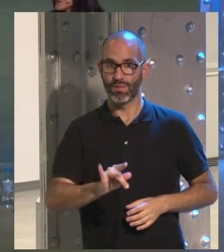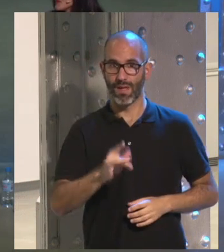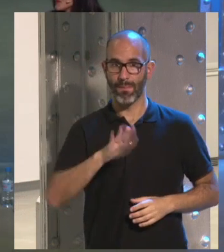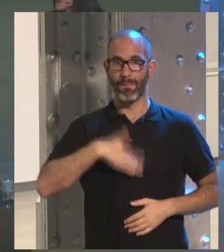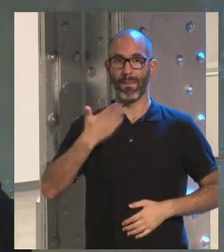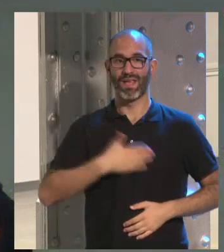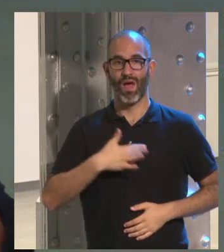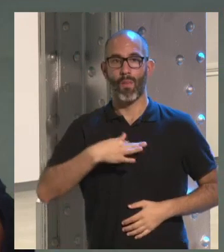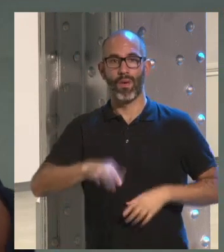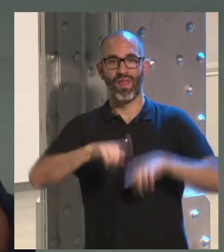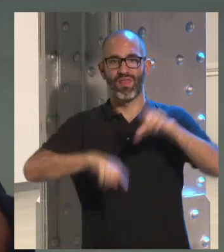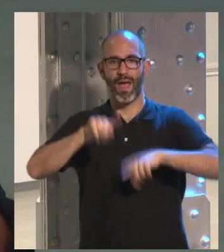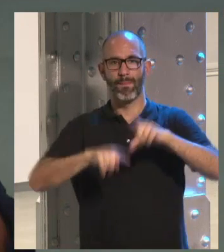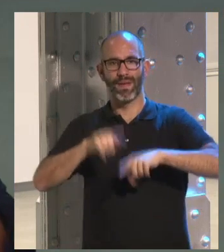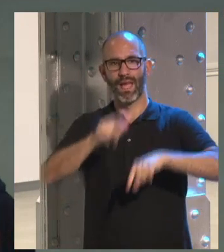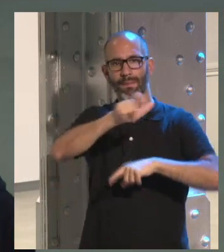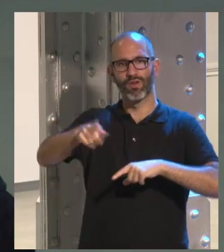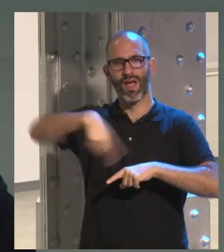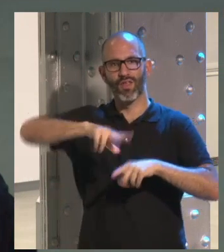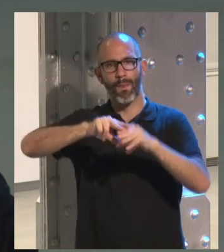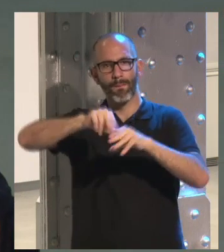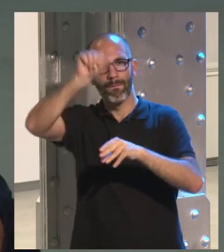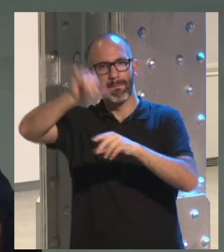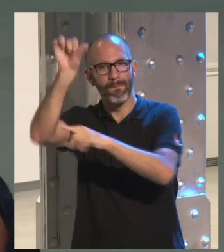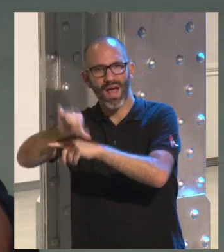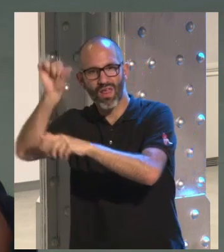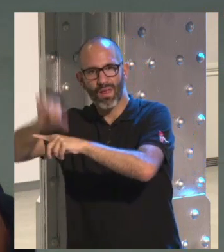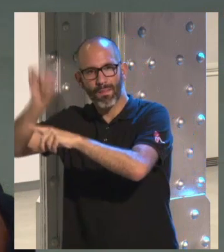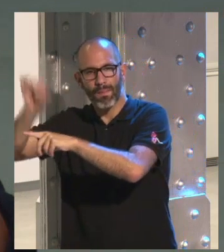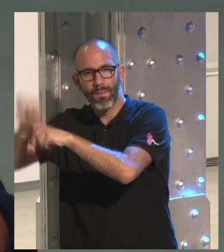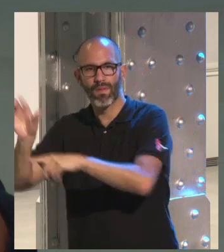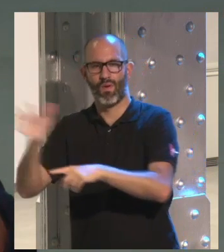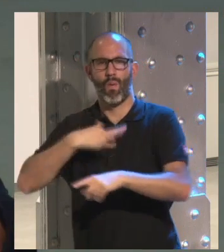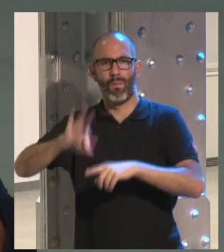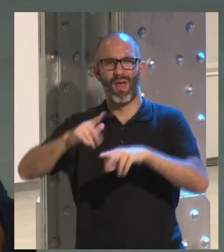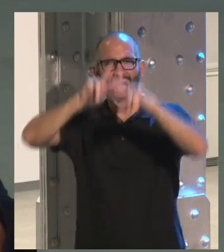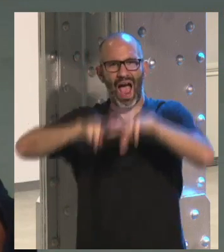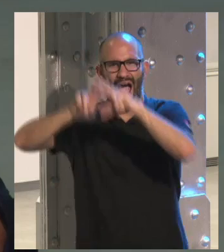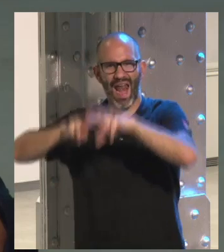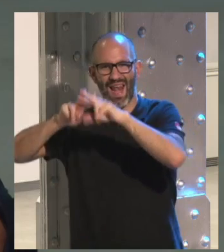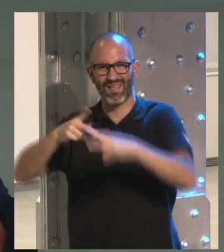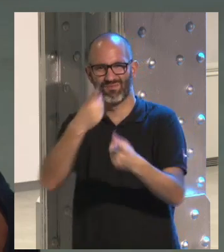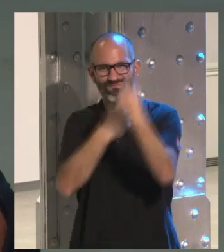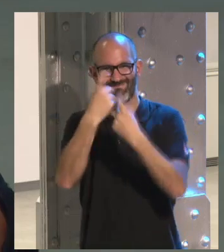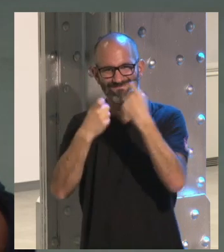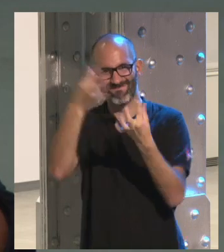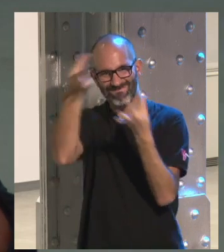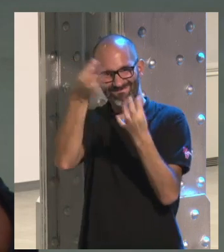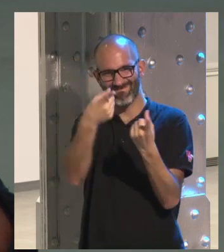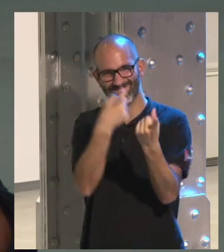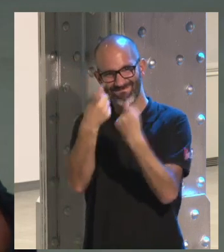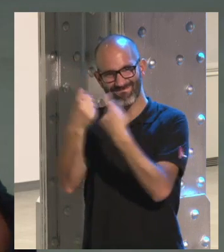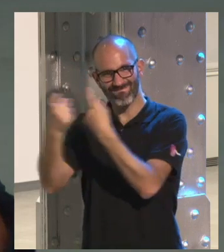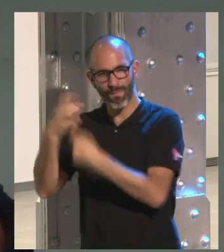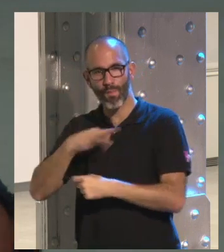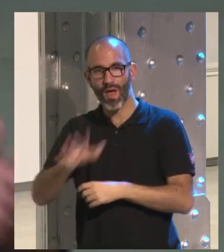ve más vídeo le gusta más el deporte se pueden sacar un montón miles de análisis de ese tipo yo creo cuando se